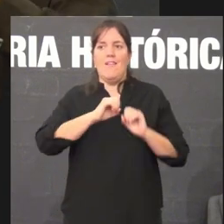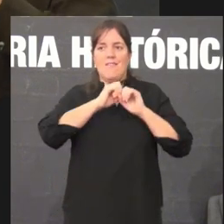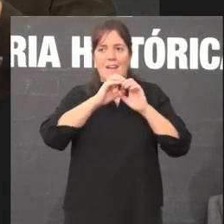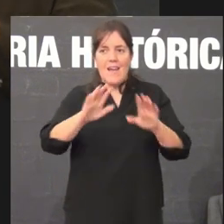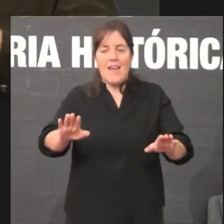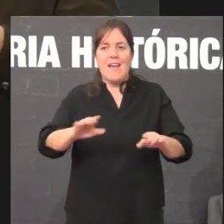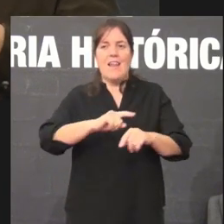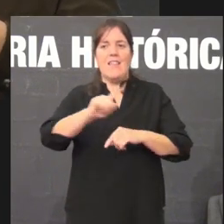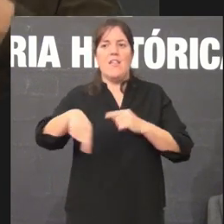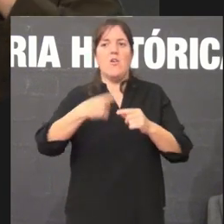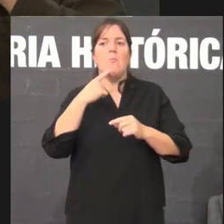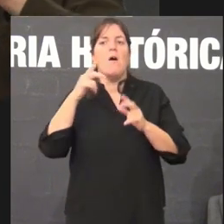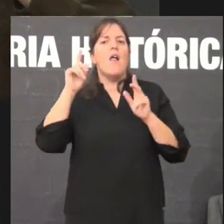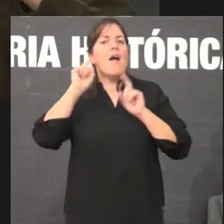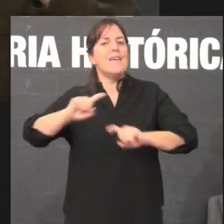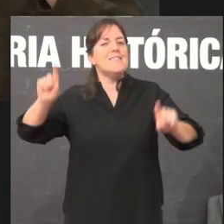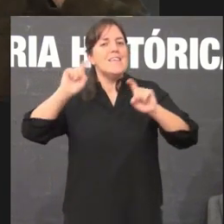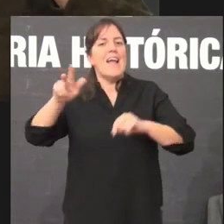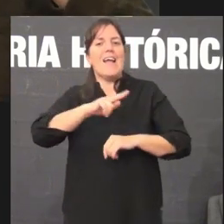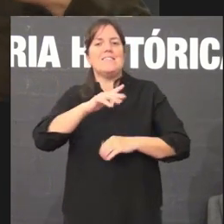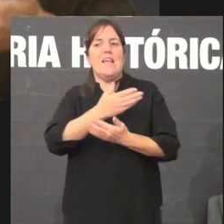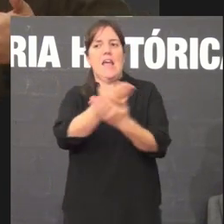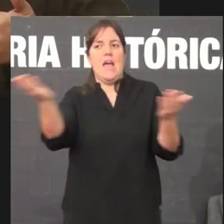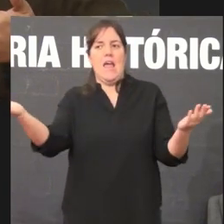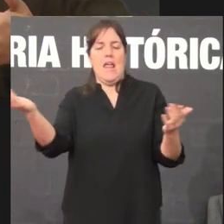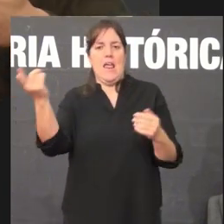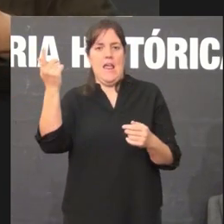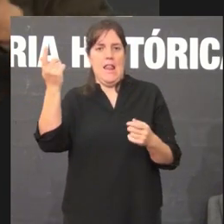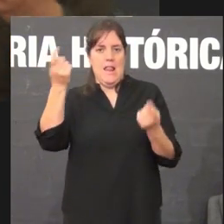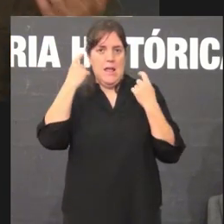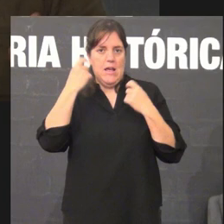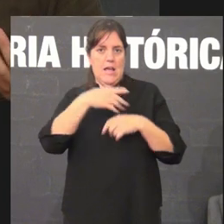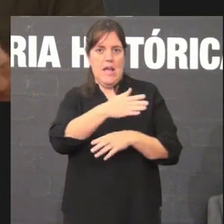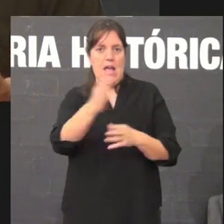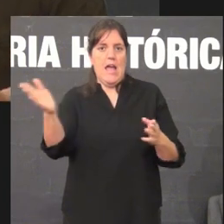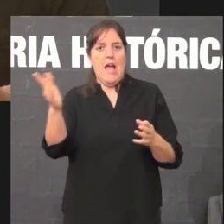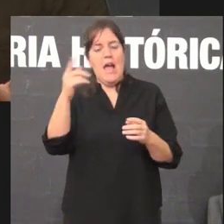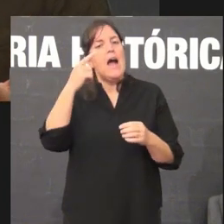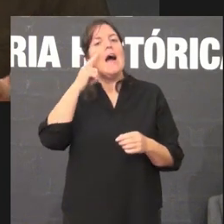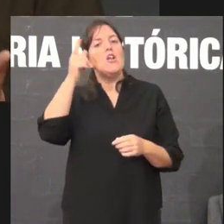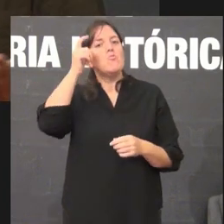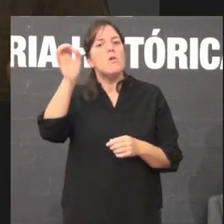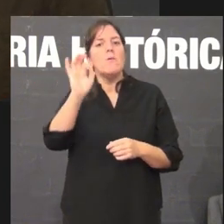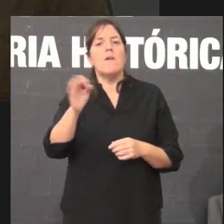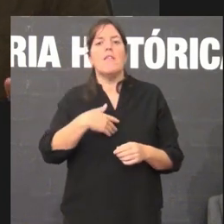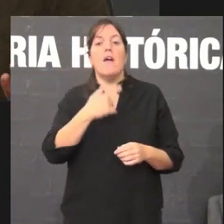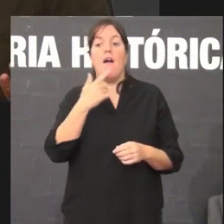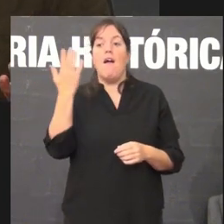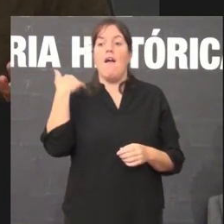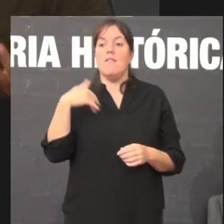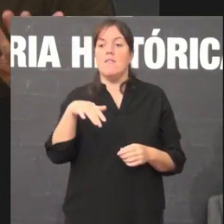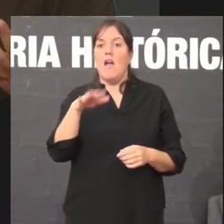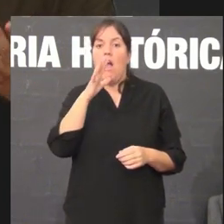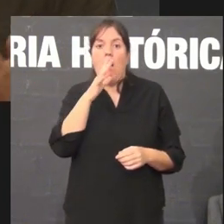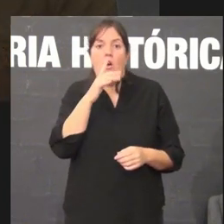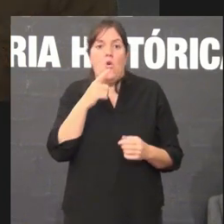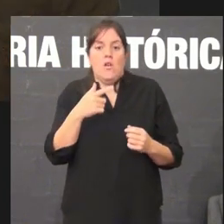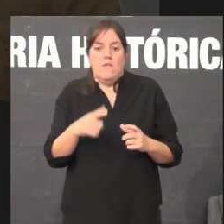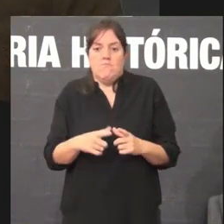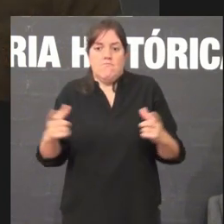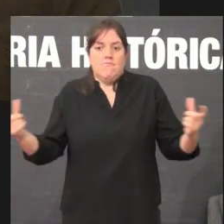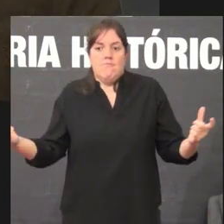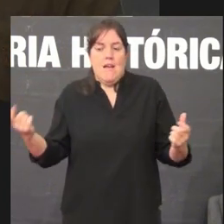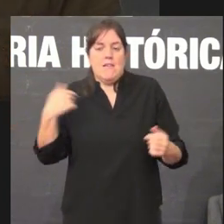castelanización da poboación que é a primeira vez que se escoita castelán de forma generalizada nas casas antes non antes non